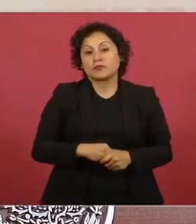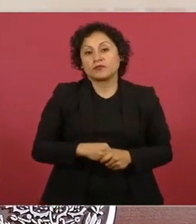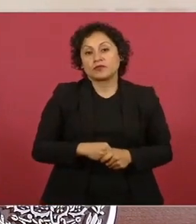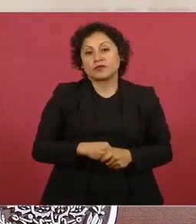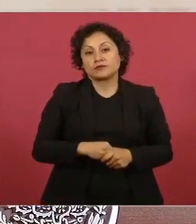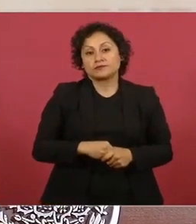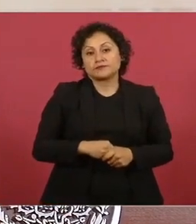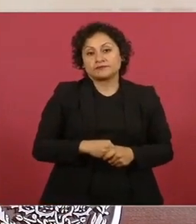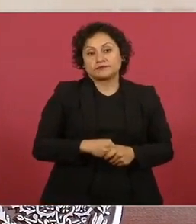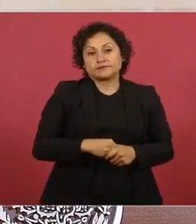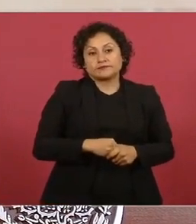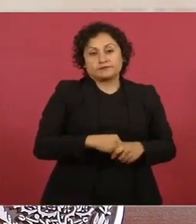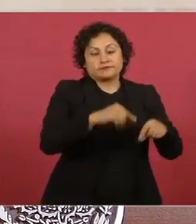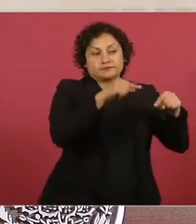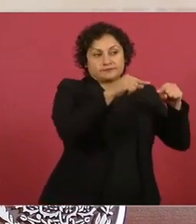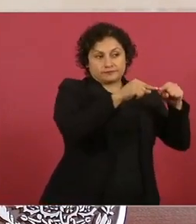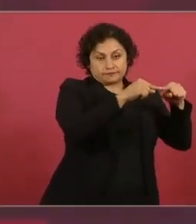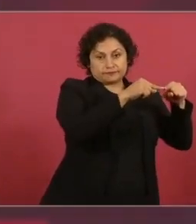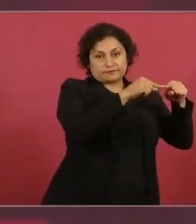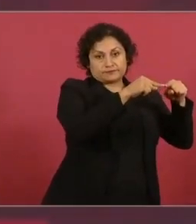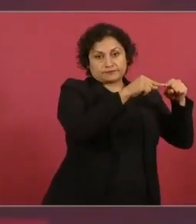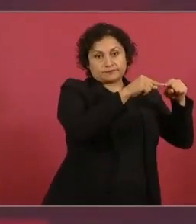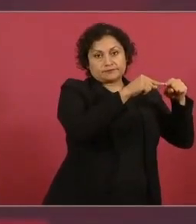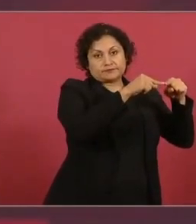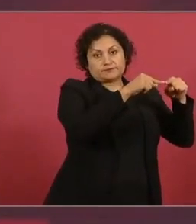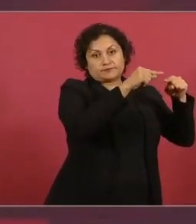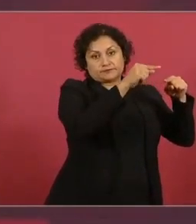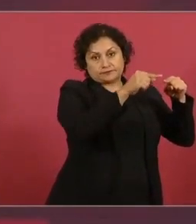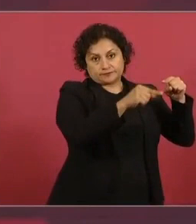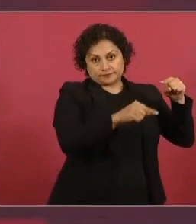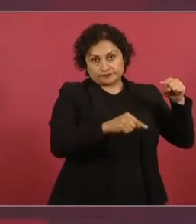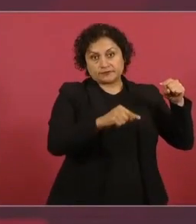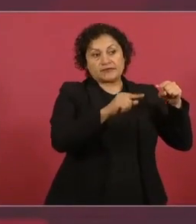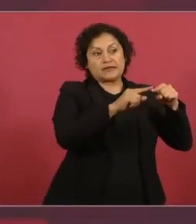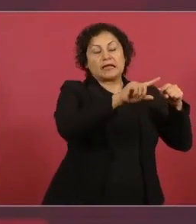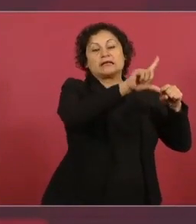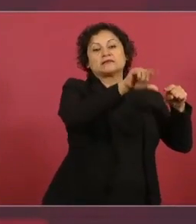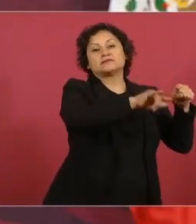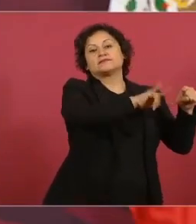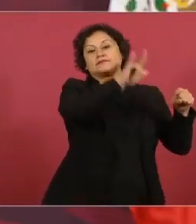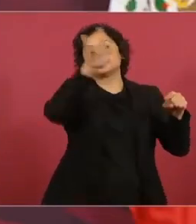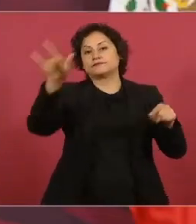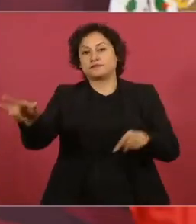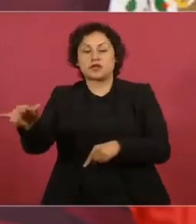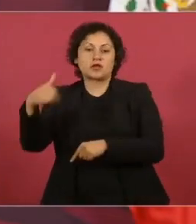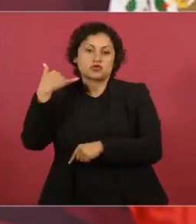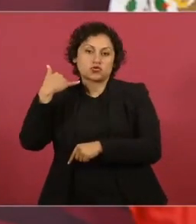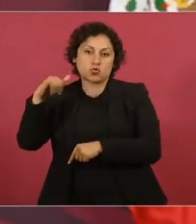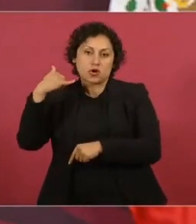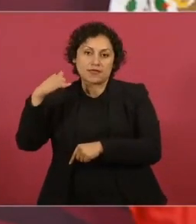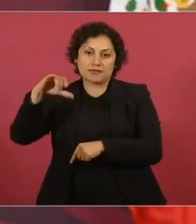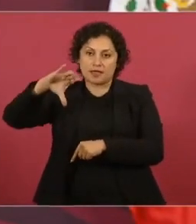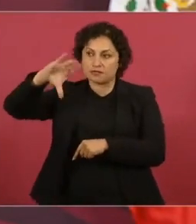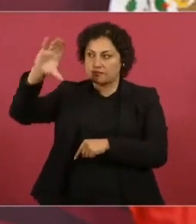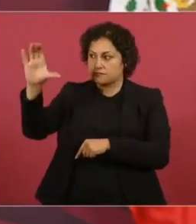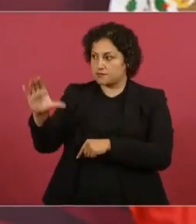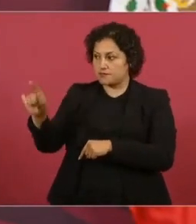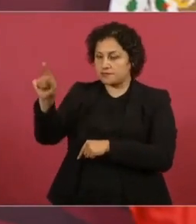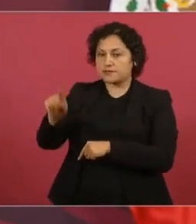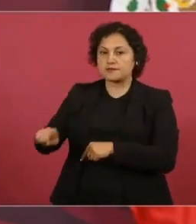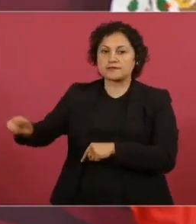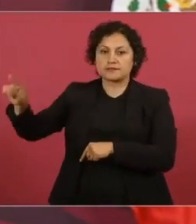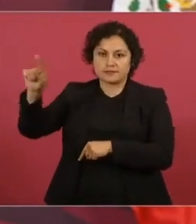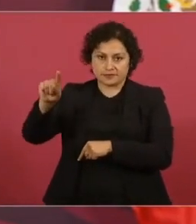iniciamos una gira por la península de Yucatán y donde hay